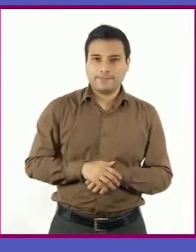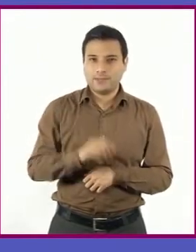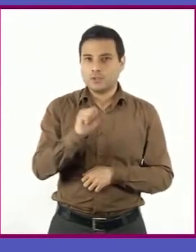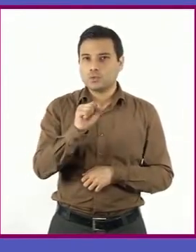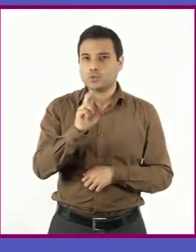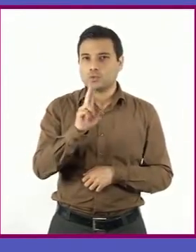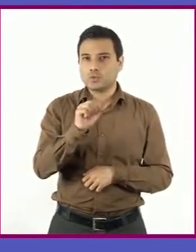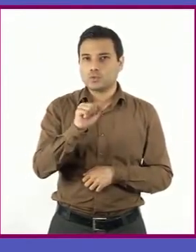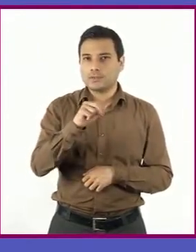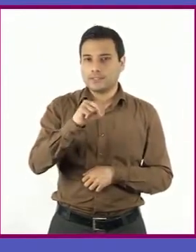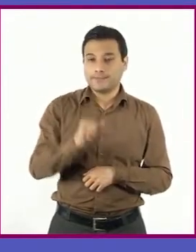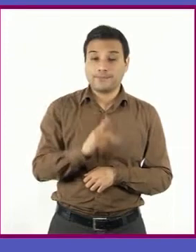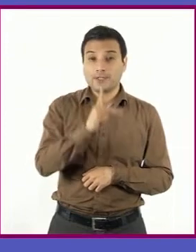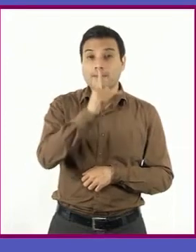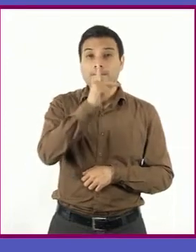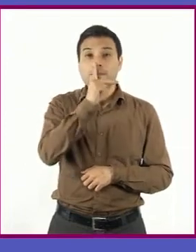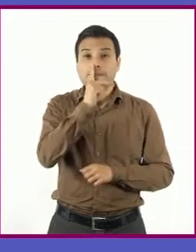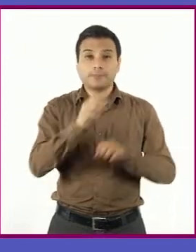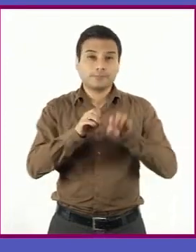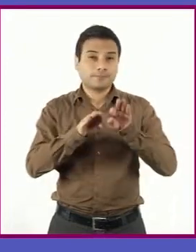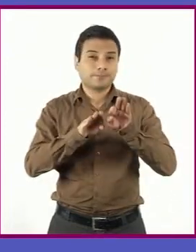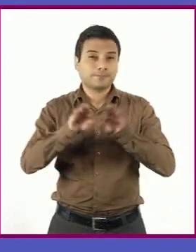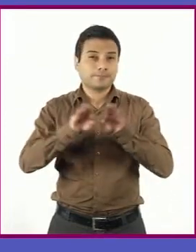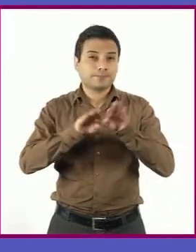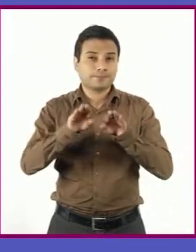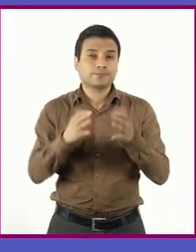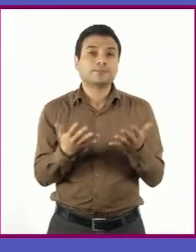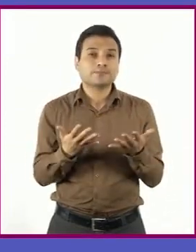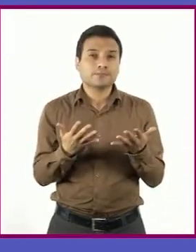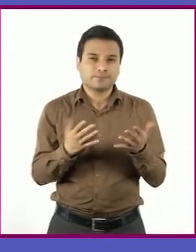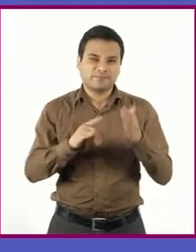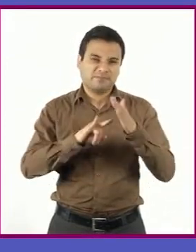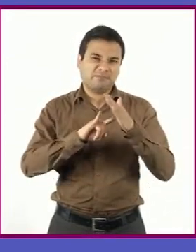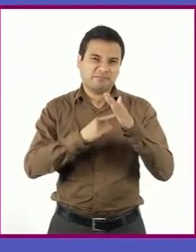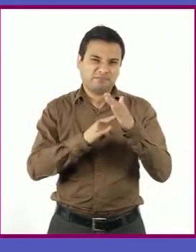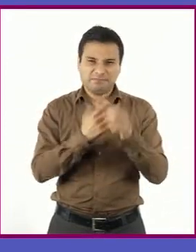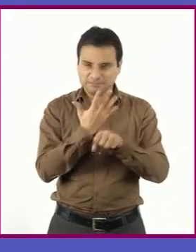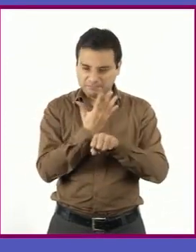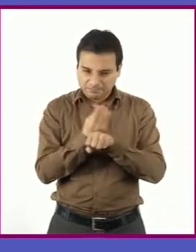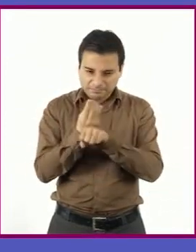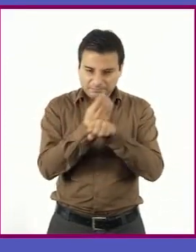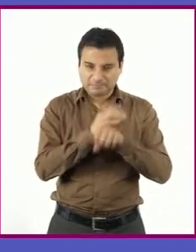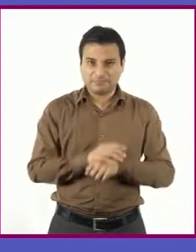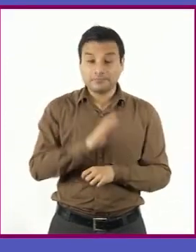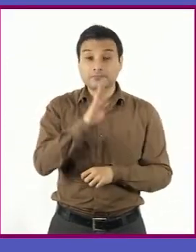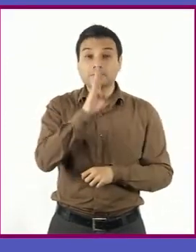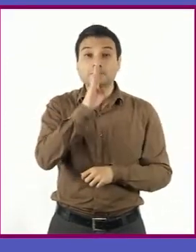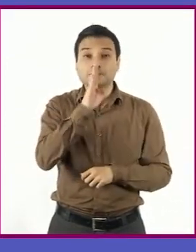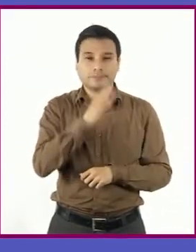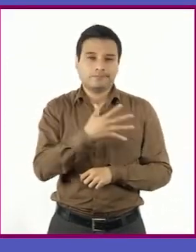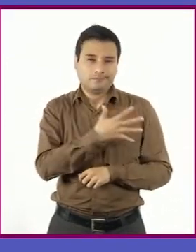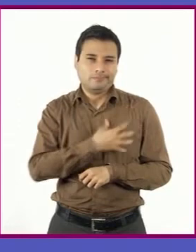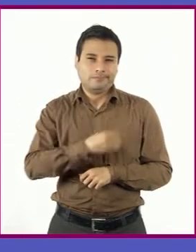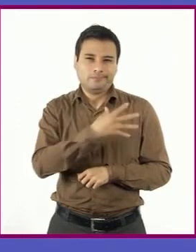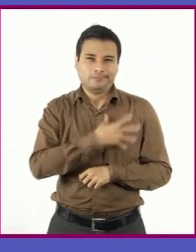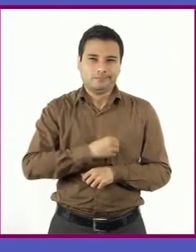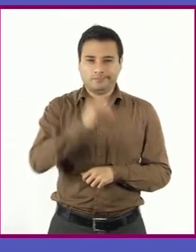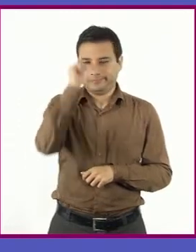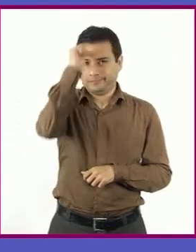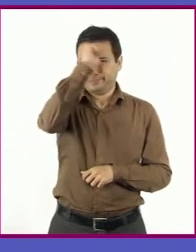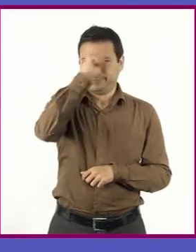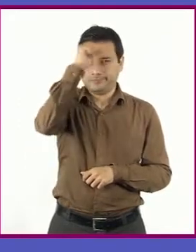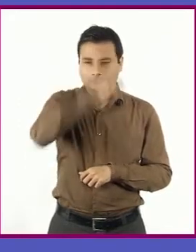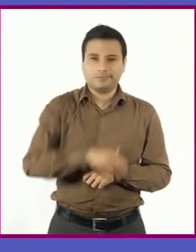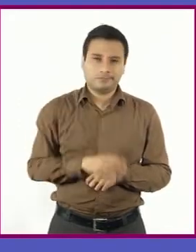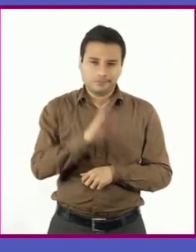Mi padre no tenía más medio de subsistencia que su oficio de relojero. Mi madre, hija del reverendo Bernal, tenía más